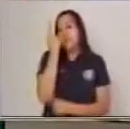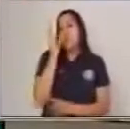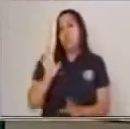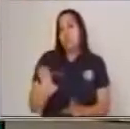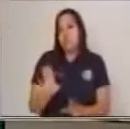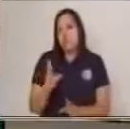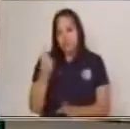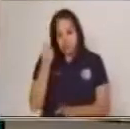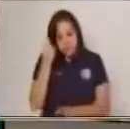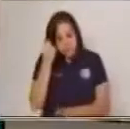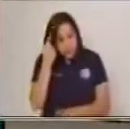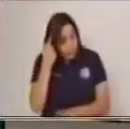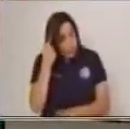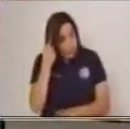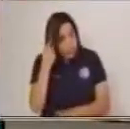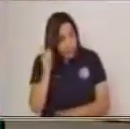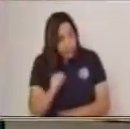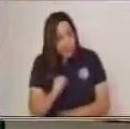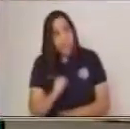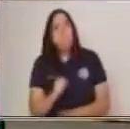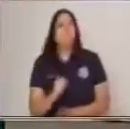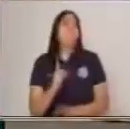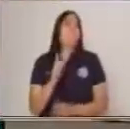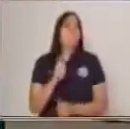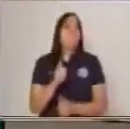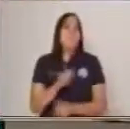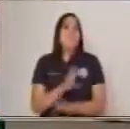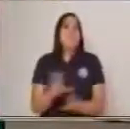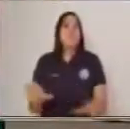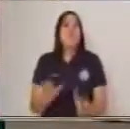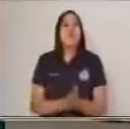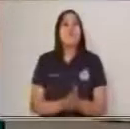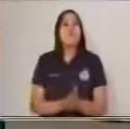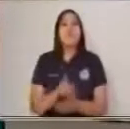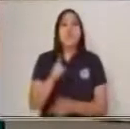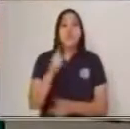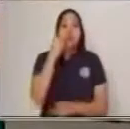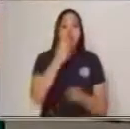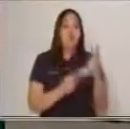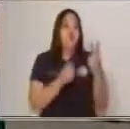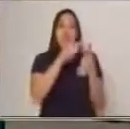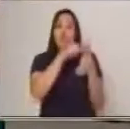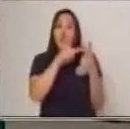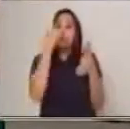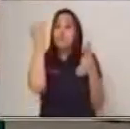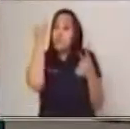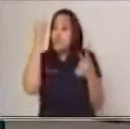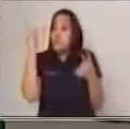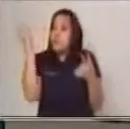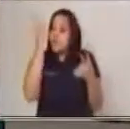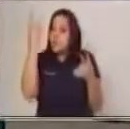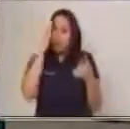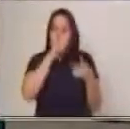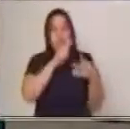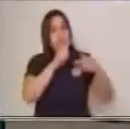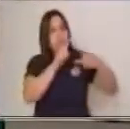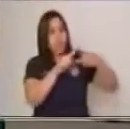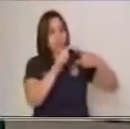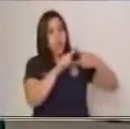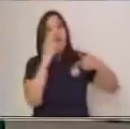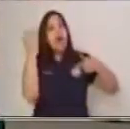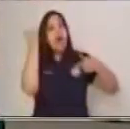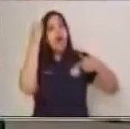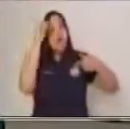¿Estamos claros con lo que estamos mencionando? Perfecto. Ya tenemos entonces en cuenta dos tipos de ideas principales. Nuevamente repito,